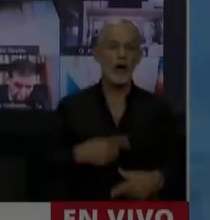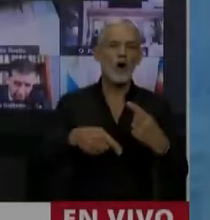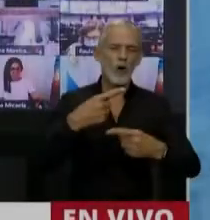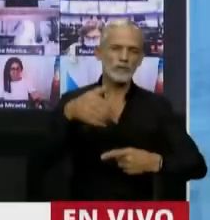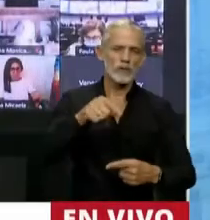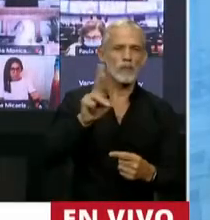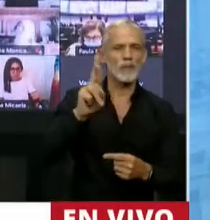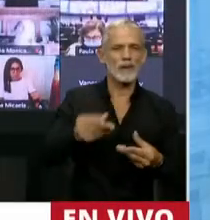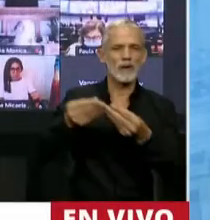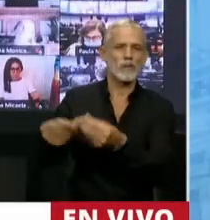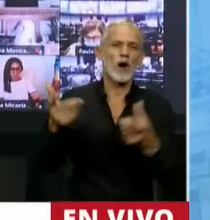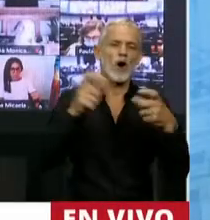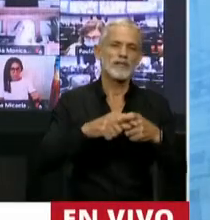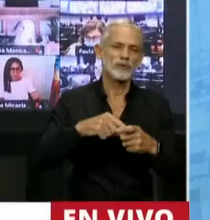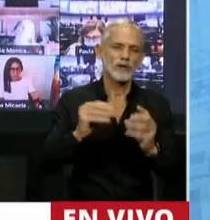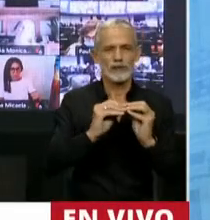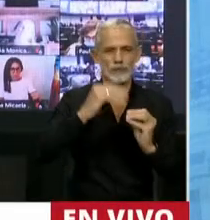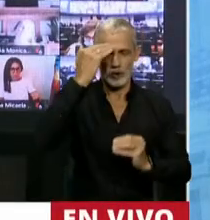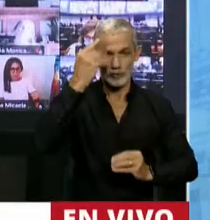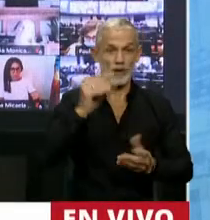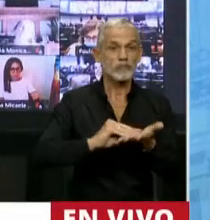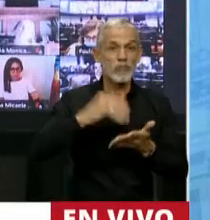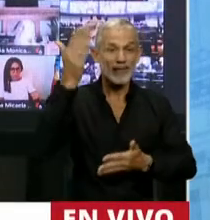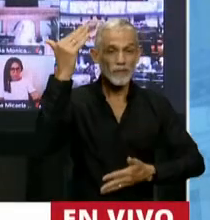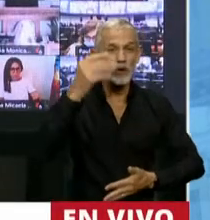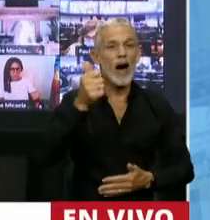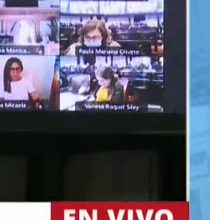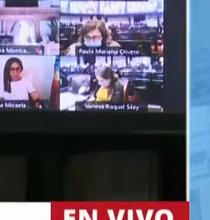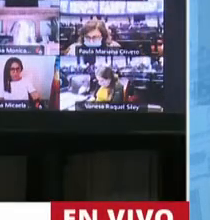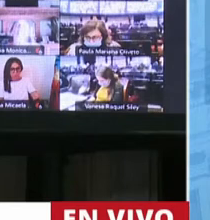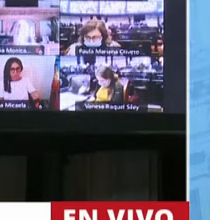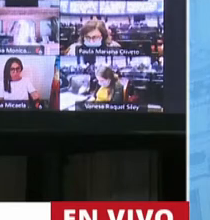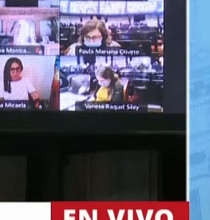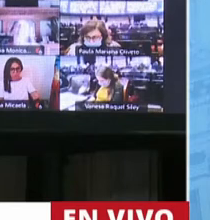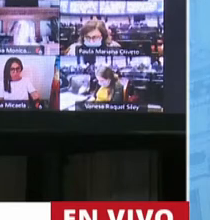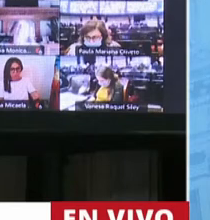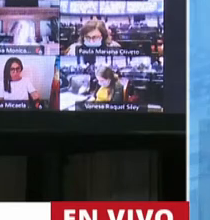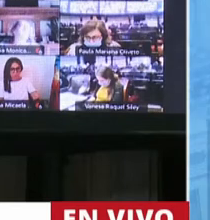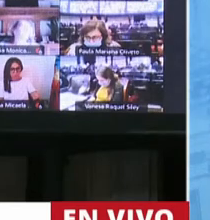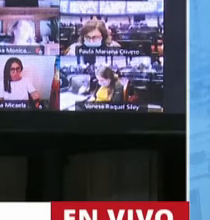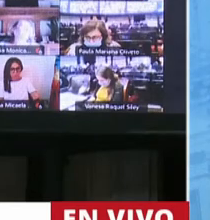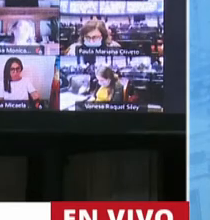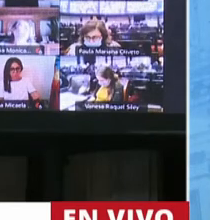Le damos la palabra al diputado Alfredo Oscar Echiavoni.